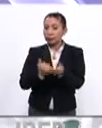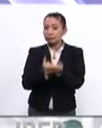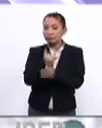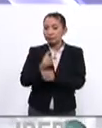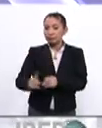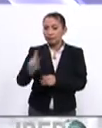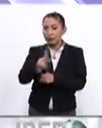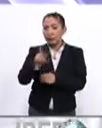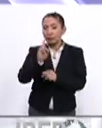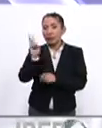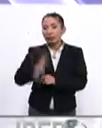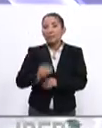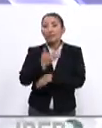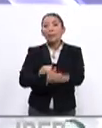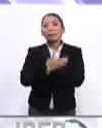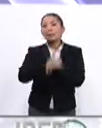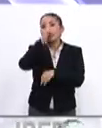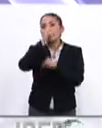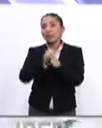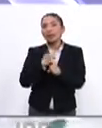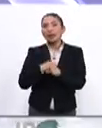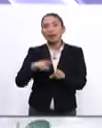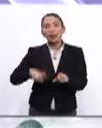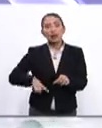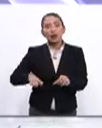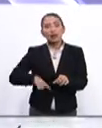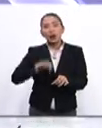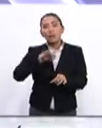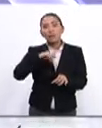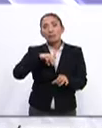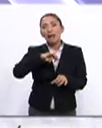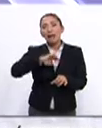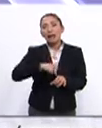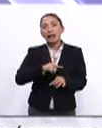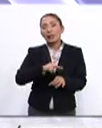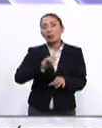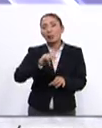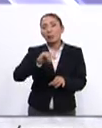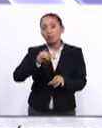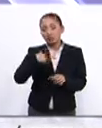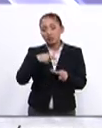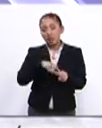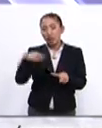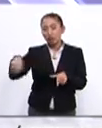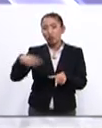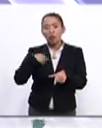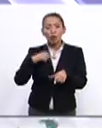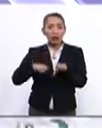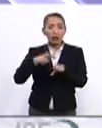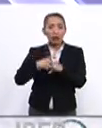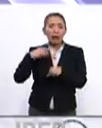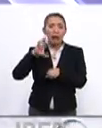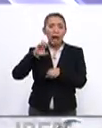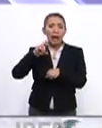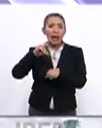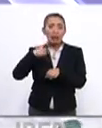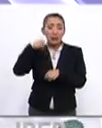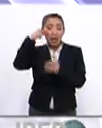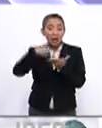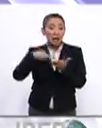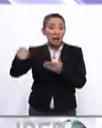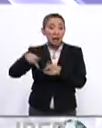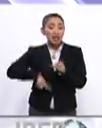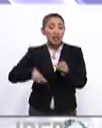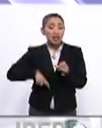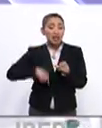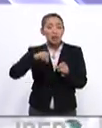democracia en Venezuela. Mientras tanto, el secretario de Estado Mike Pompeo anunció que mantendrá su personal diplomático en Caracas y consideró